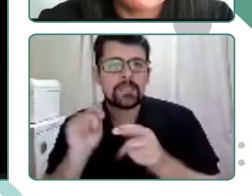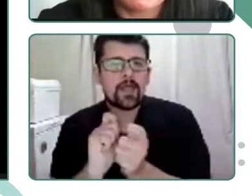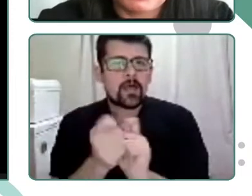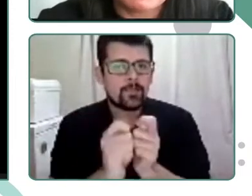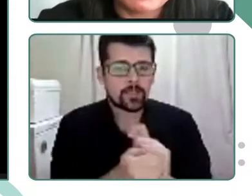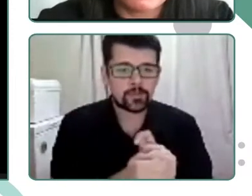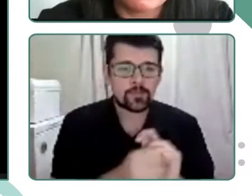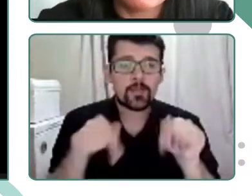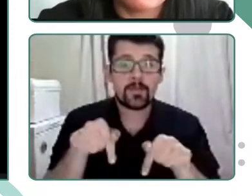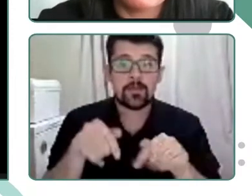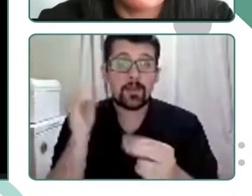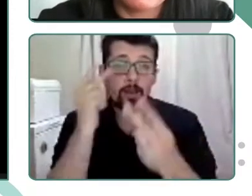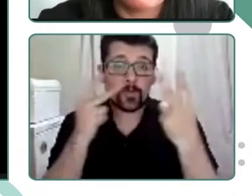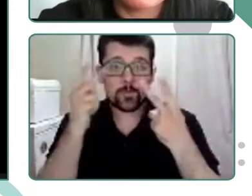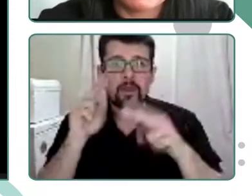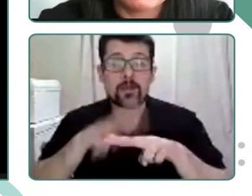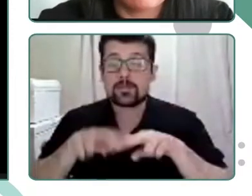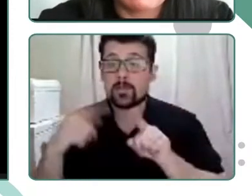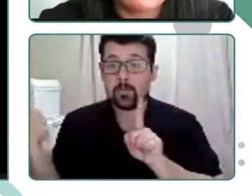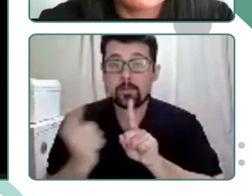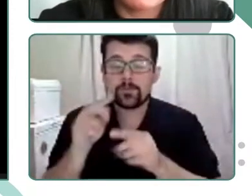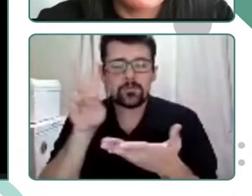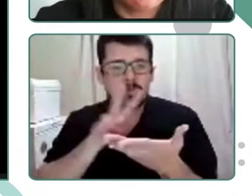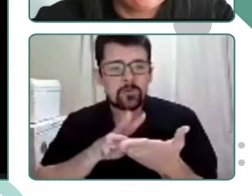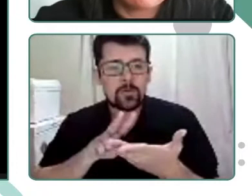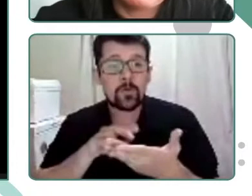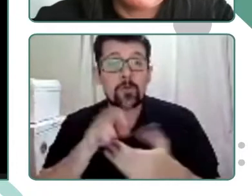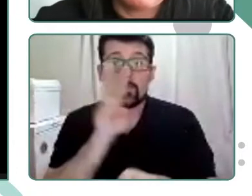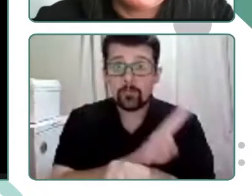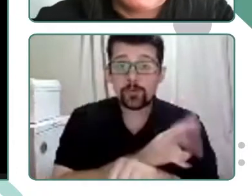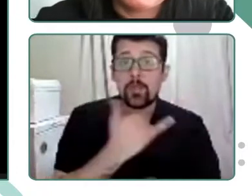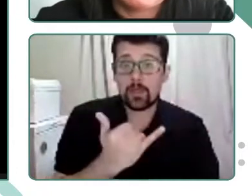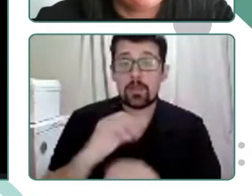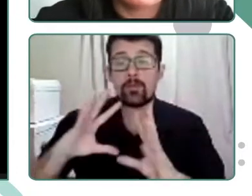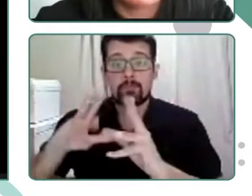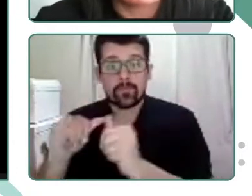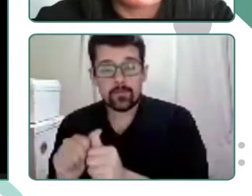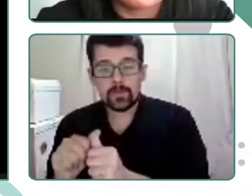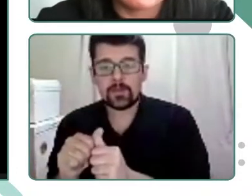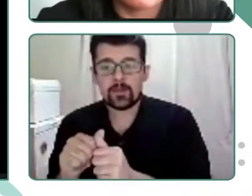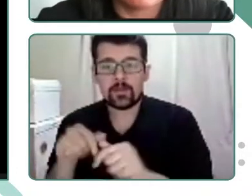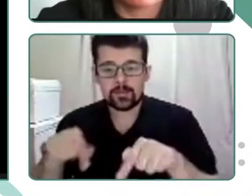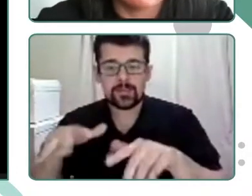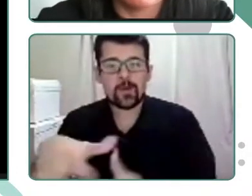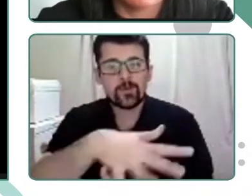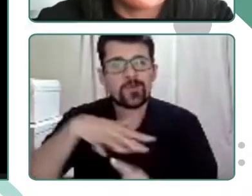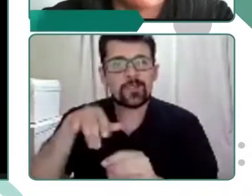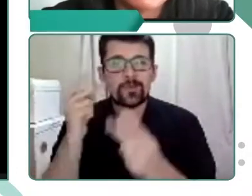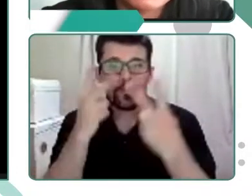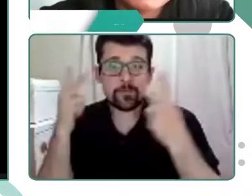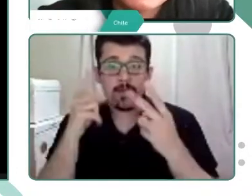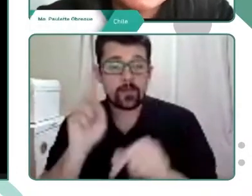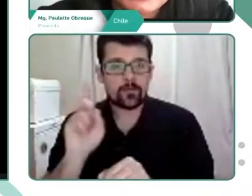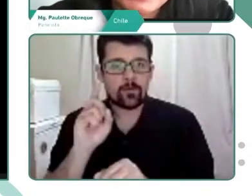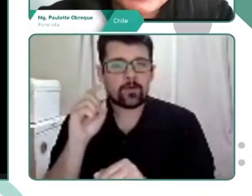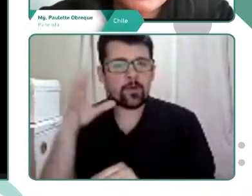generar encuentros lectores con docentes y familias en formato online, sin perder la riqueza del conocimiento humano.